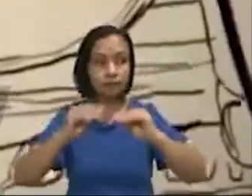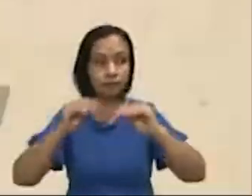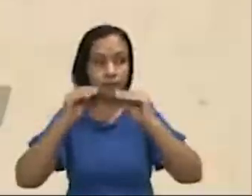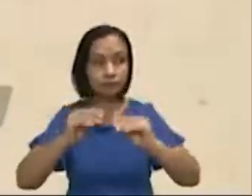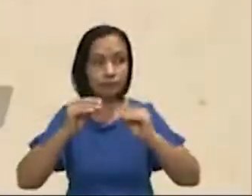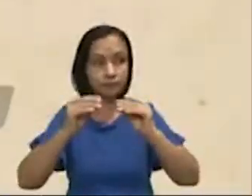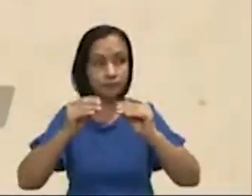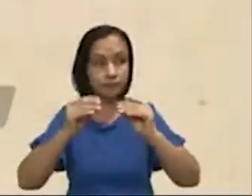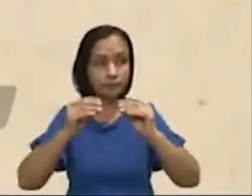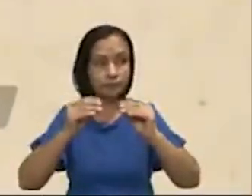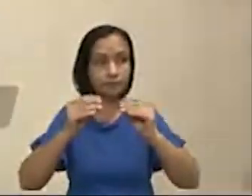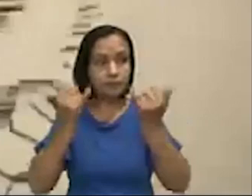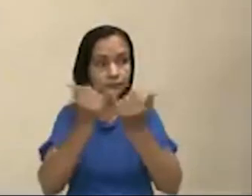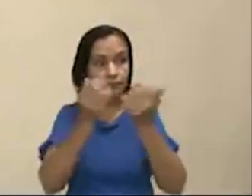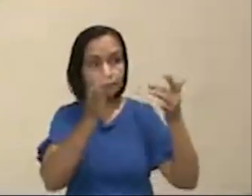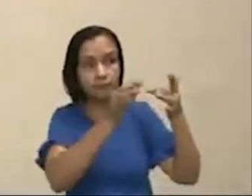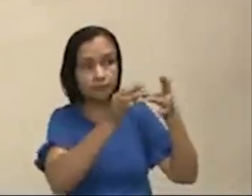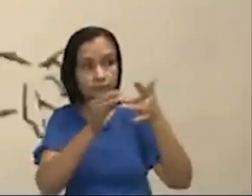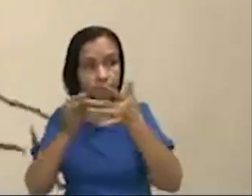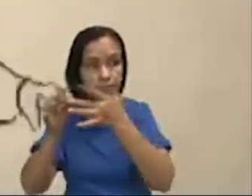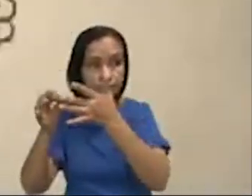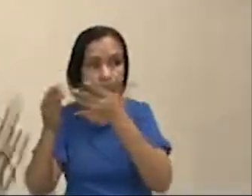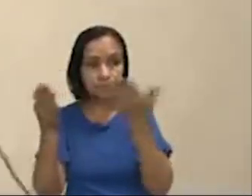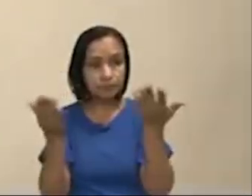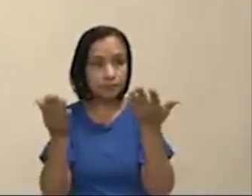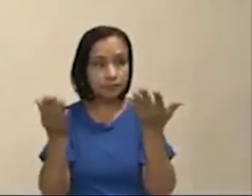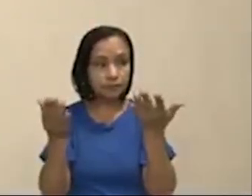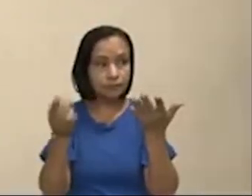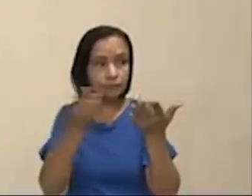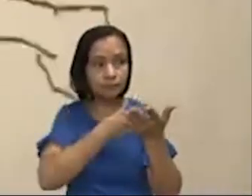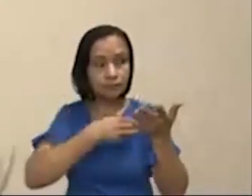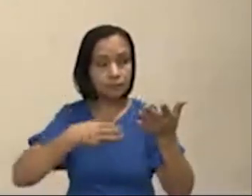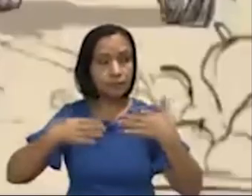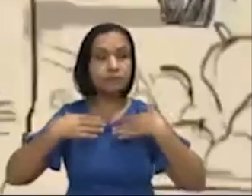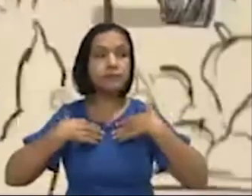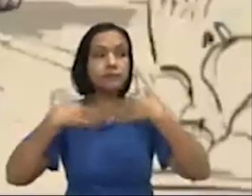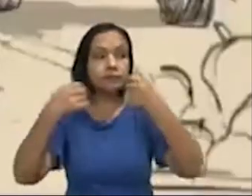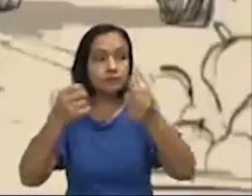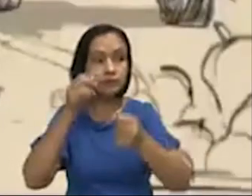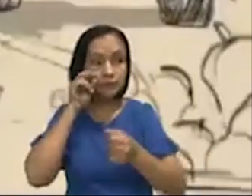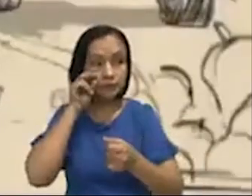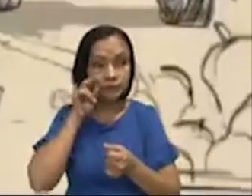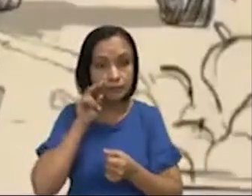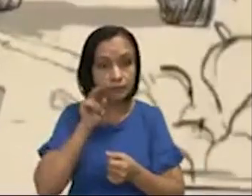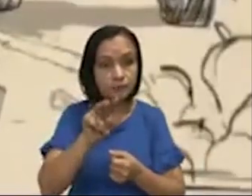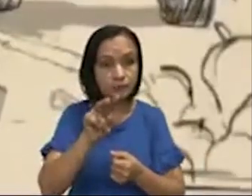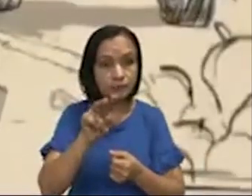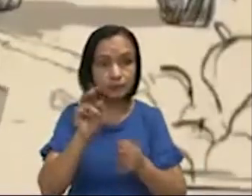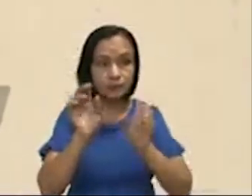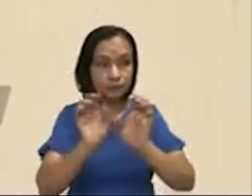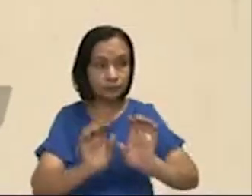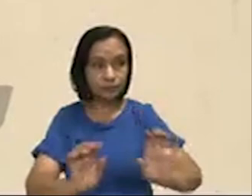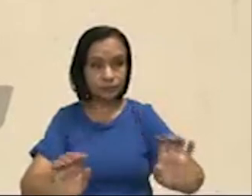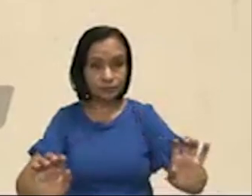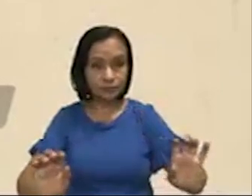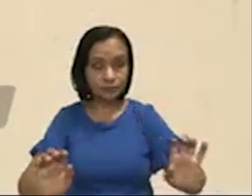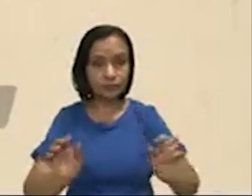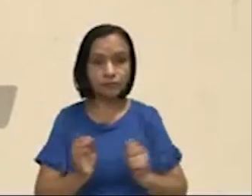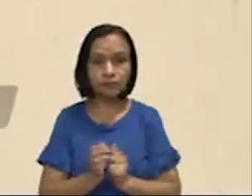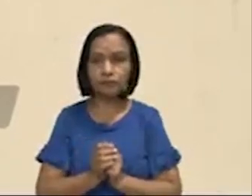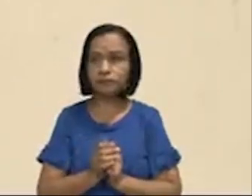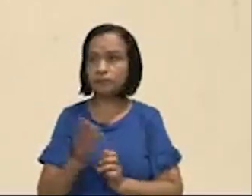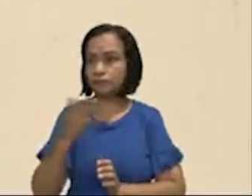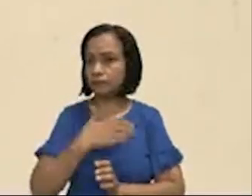altera, los ruidos muy fuertes. Entonces, todas esas indicaciones te van dando señales como maestro, ¿verdad? Para saber